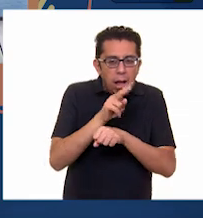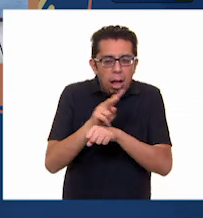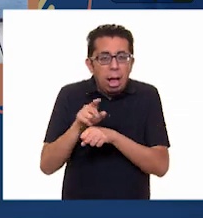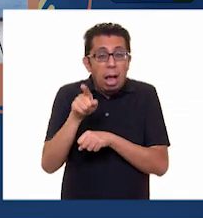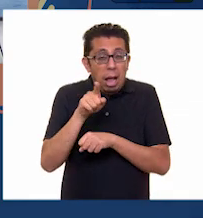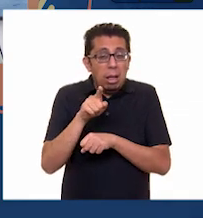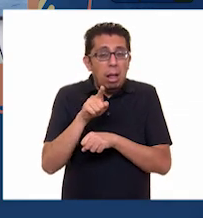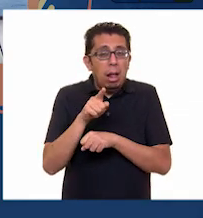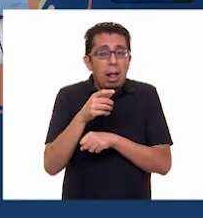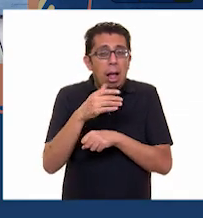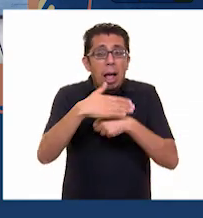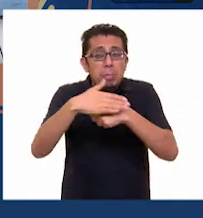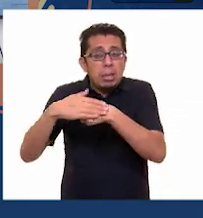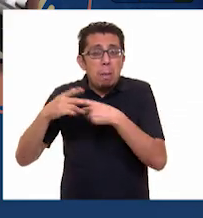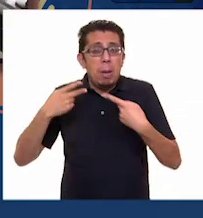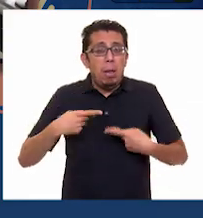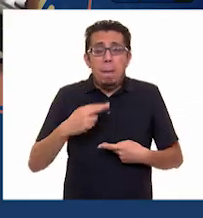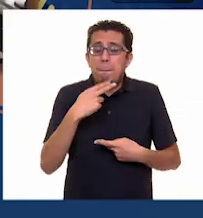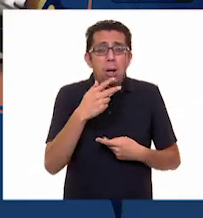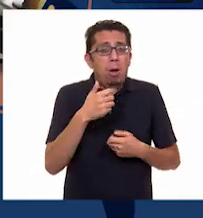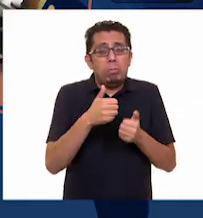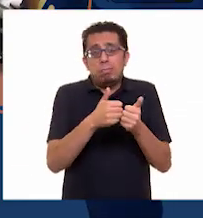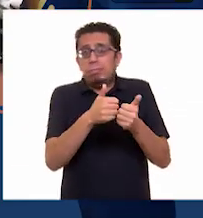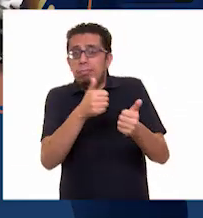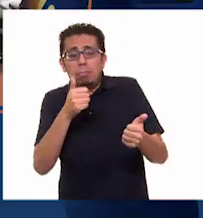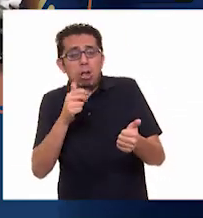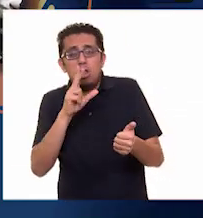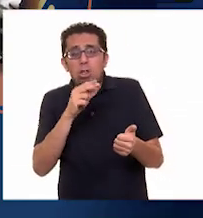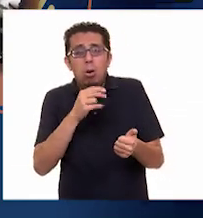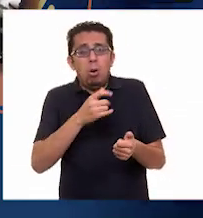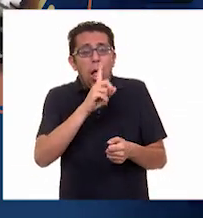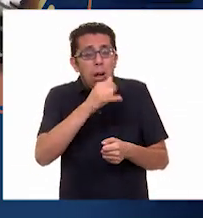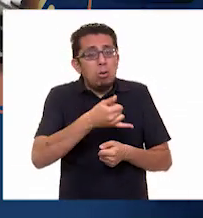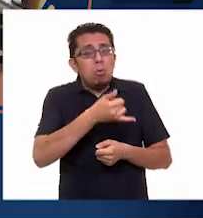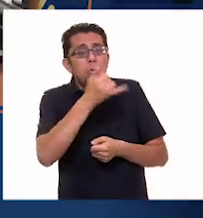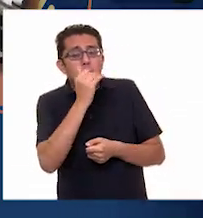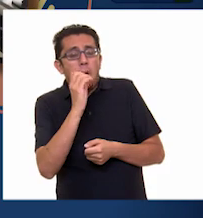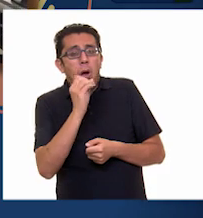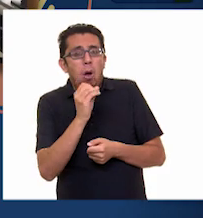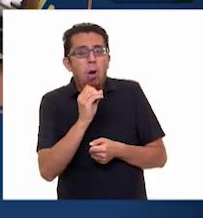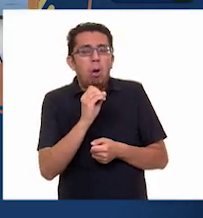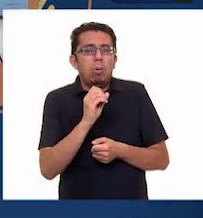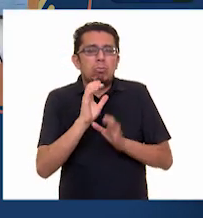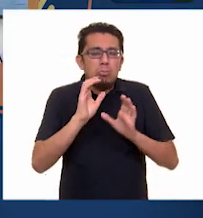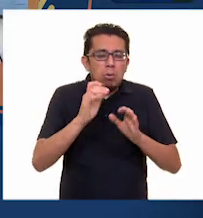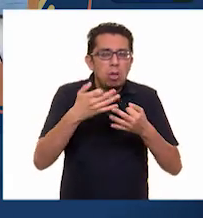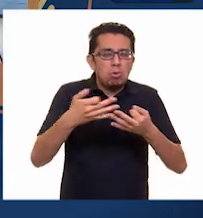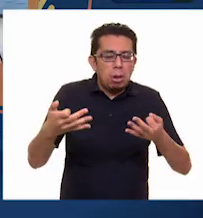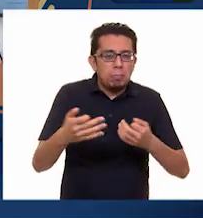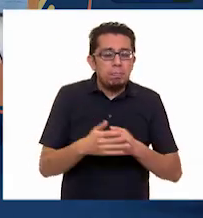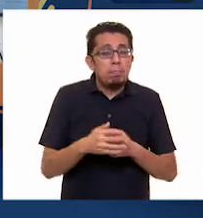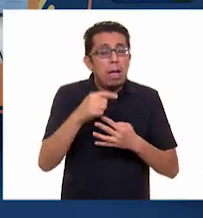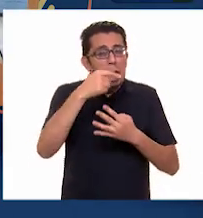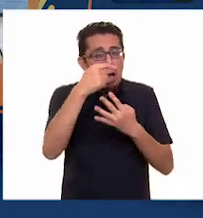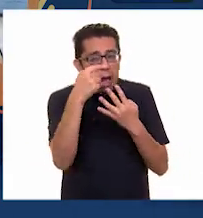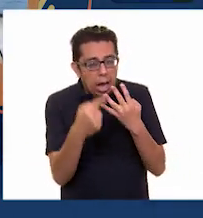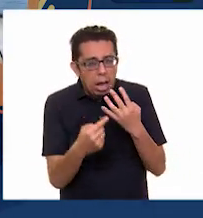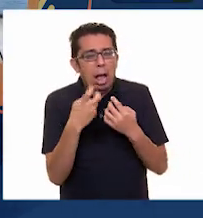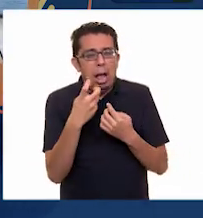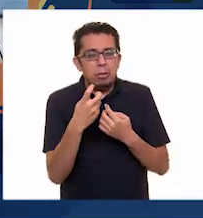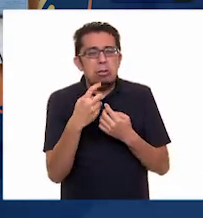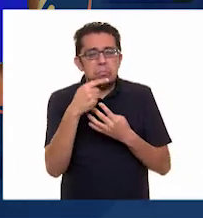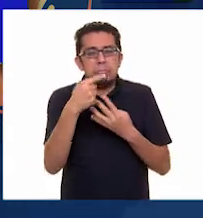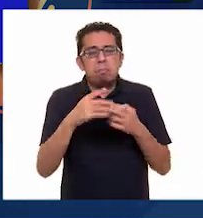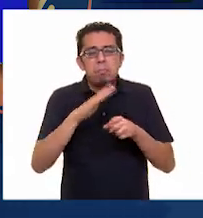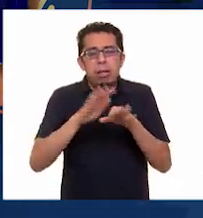gente debería o no debería de alejarse o deberían de beber el agua o debería de haber una restitución del suelo. Todos estos elementos, esos serían los